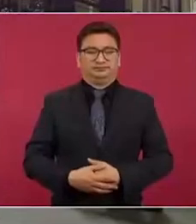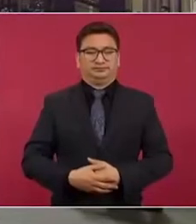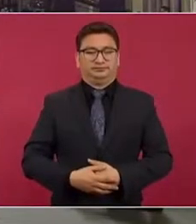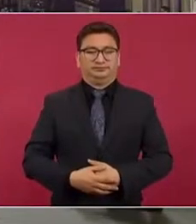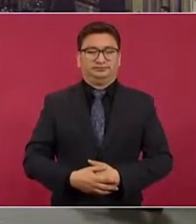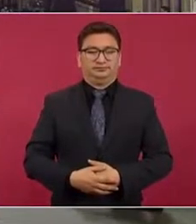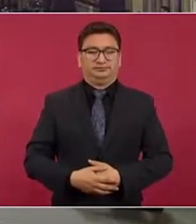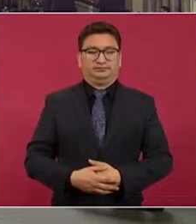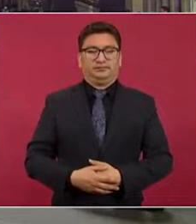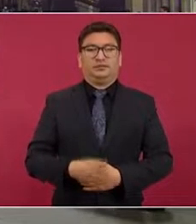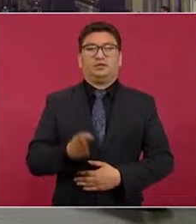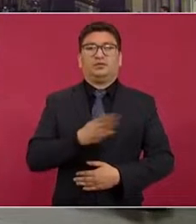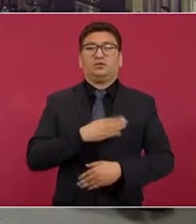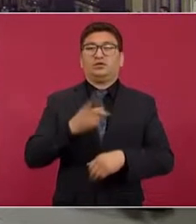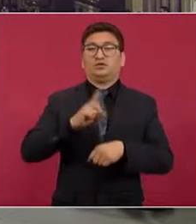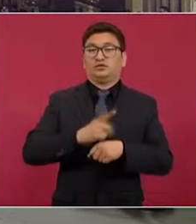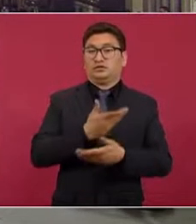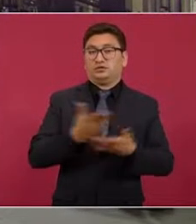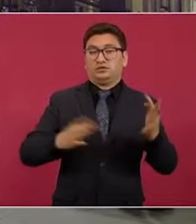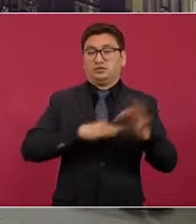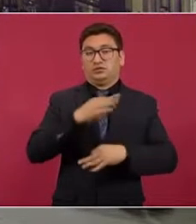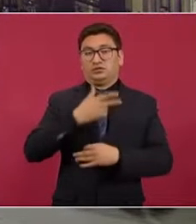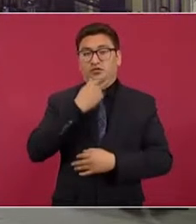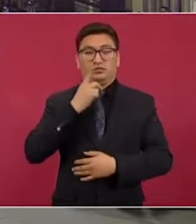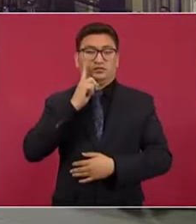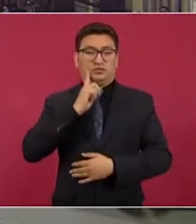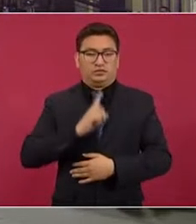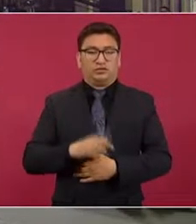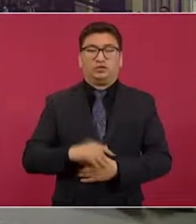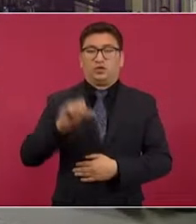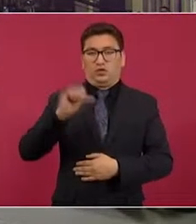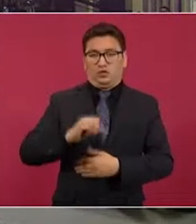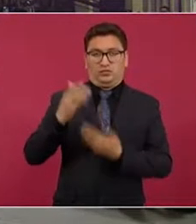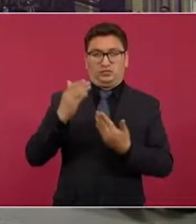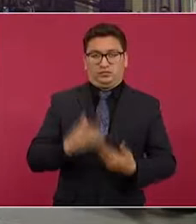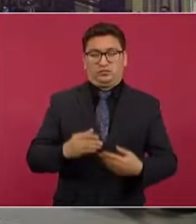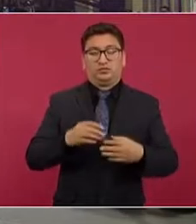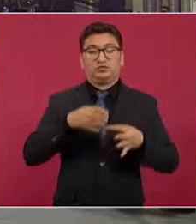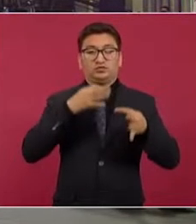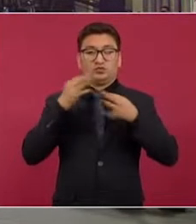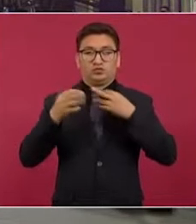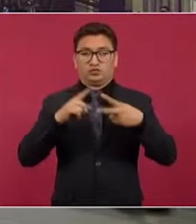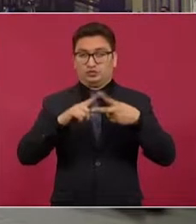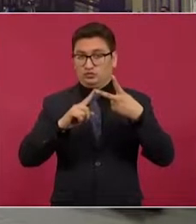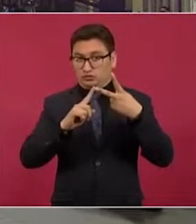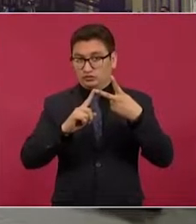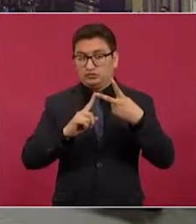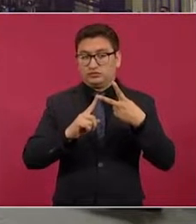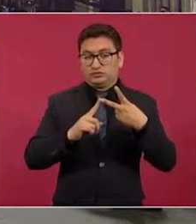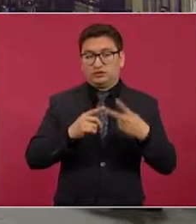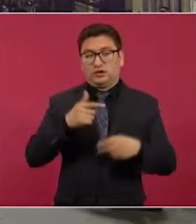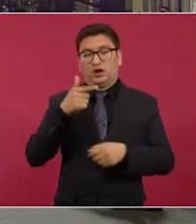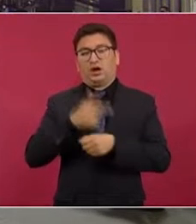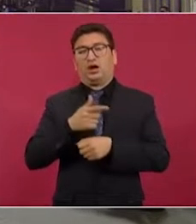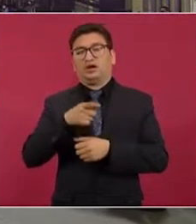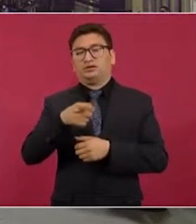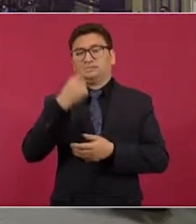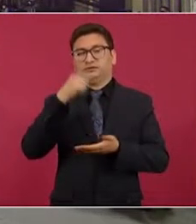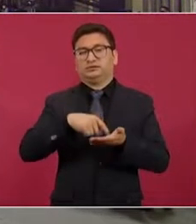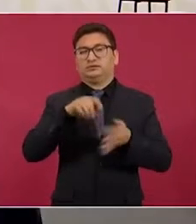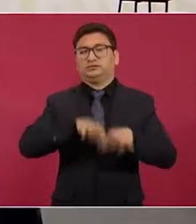Buenos días a todas y a todos. Hoy traemos dos notas que nos parecieron muy importantes.